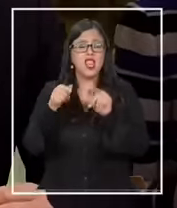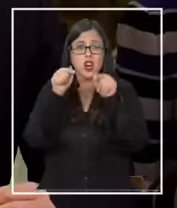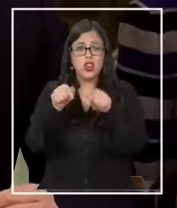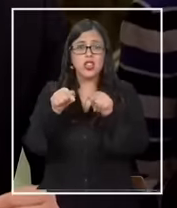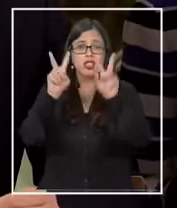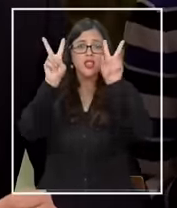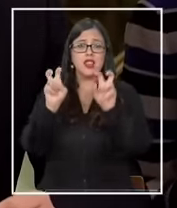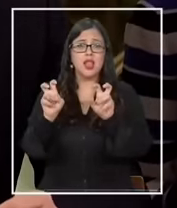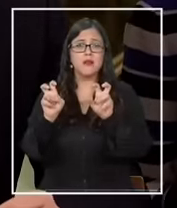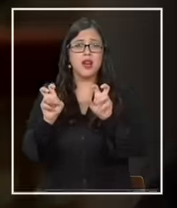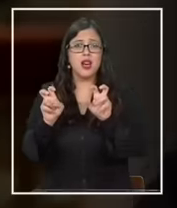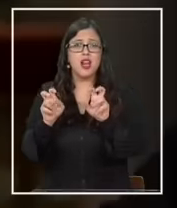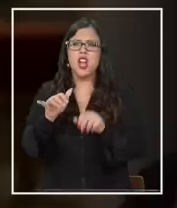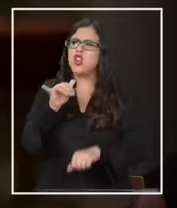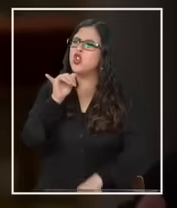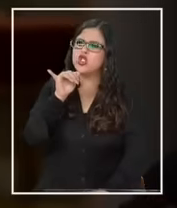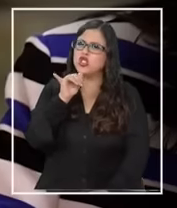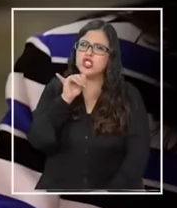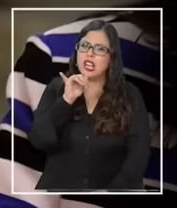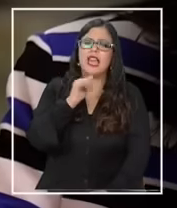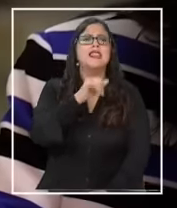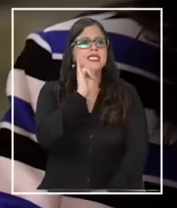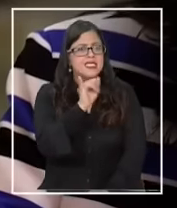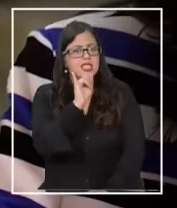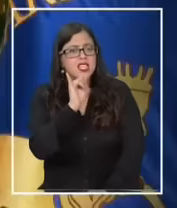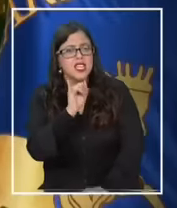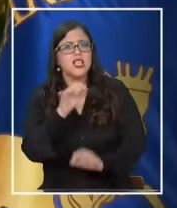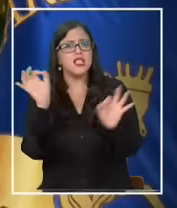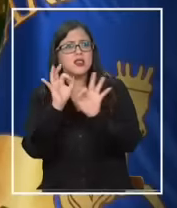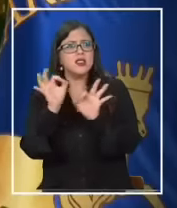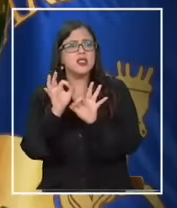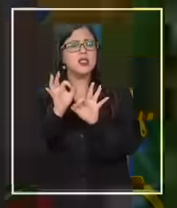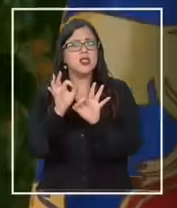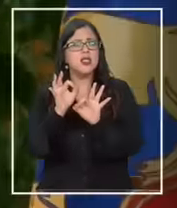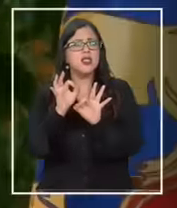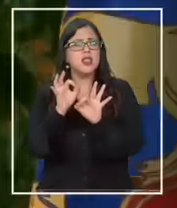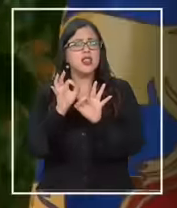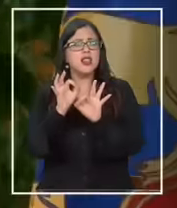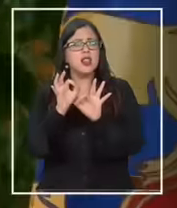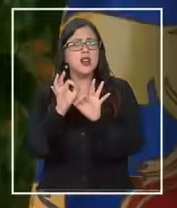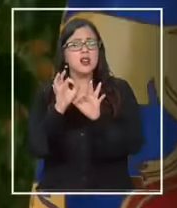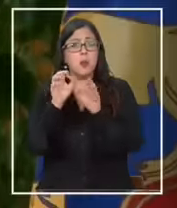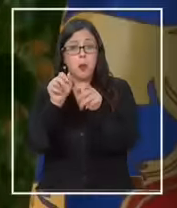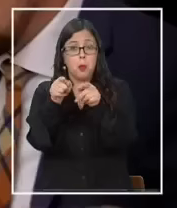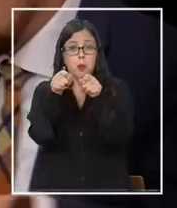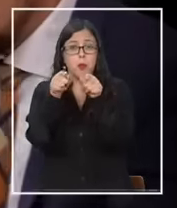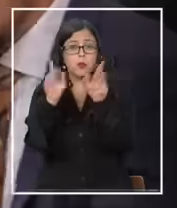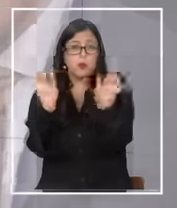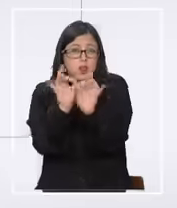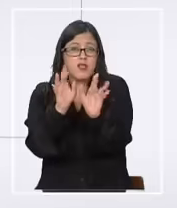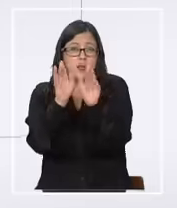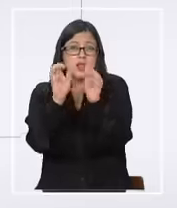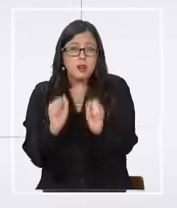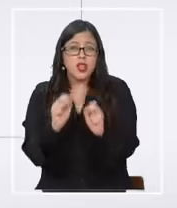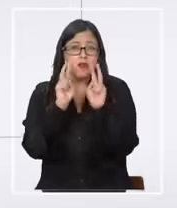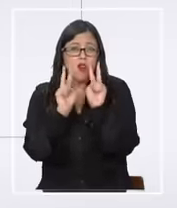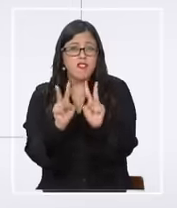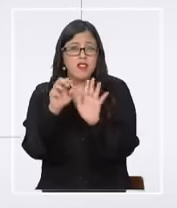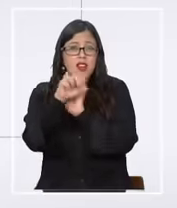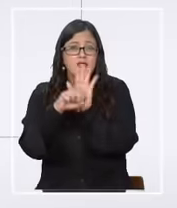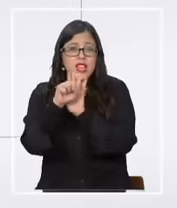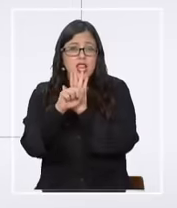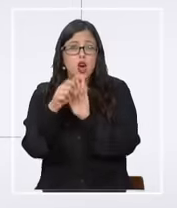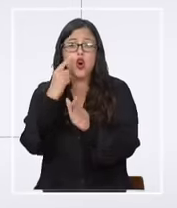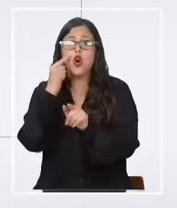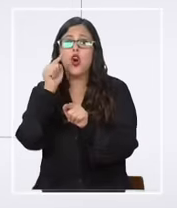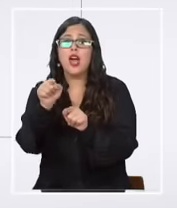polémica no sé si salía salía hablando no me acuerdo salía hablando ¿cierto? si tuviéramos ese archivo sería importante la